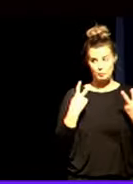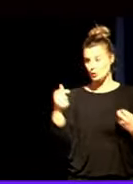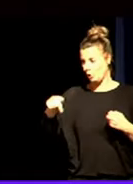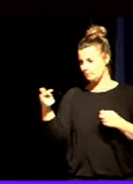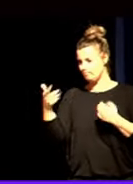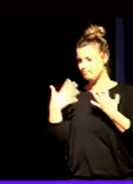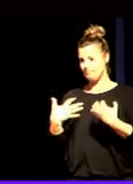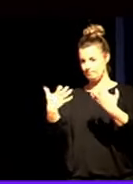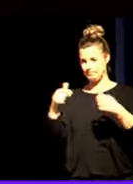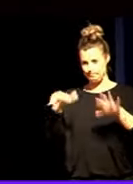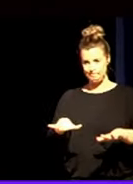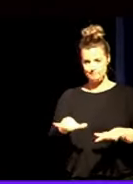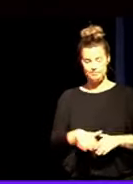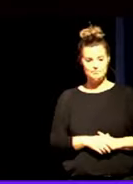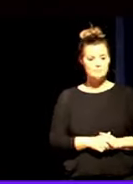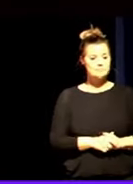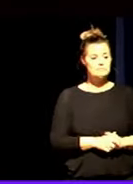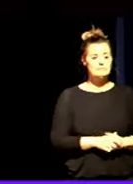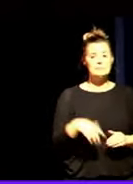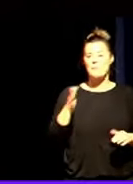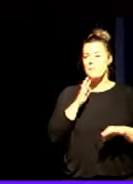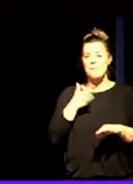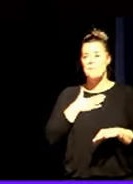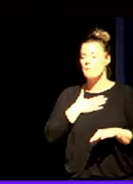¿Cuáles son para mí los aspectos claves en el aula?